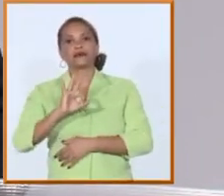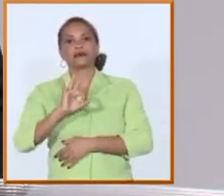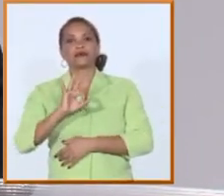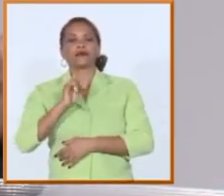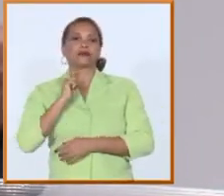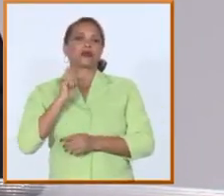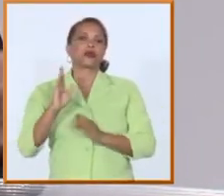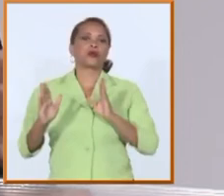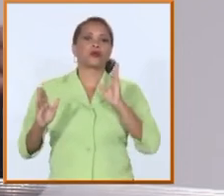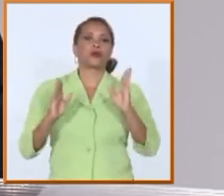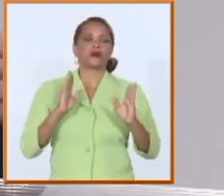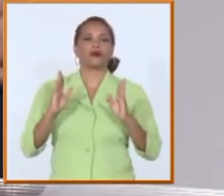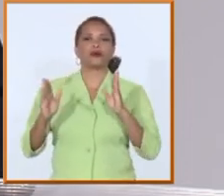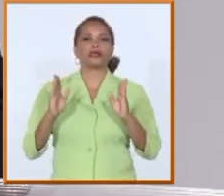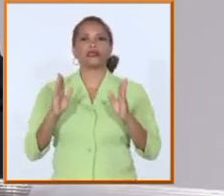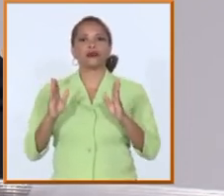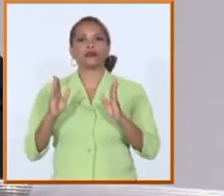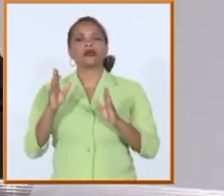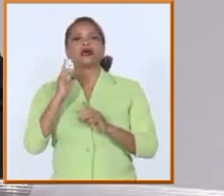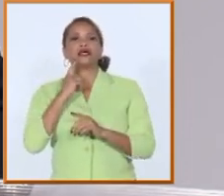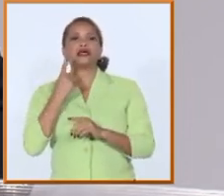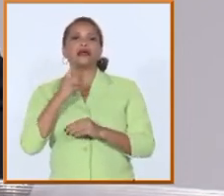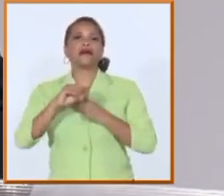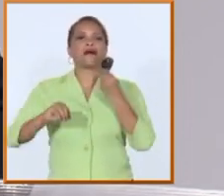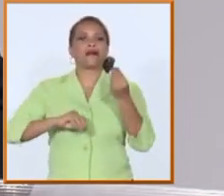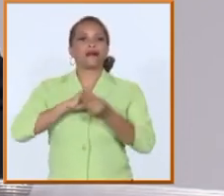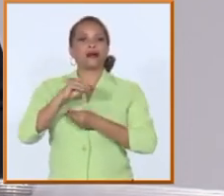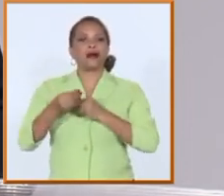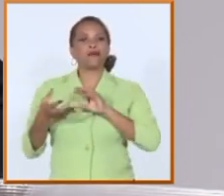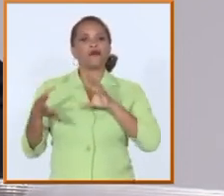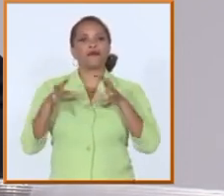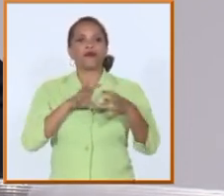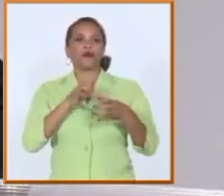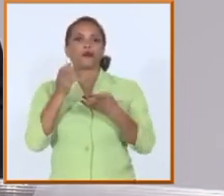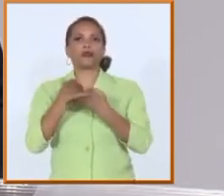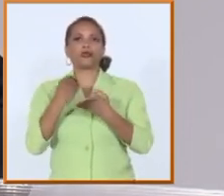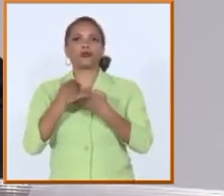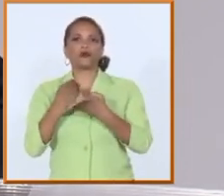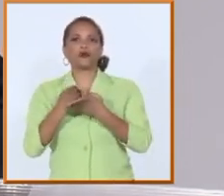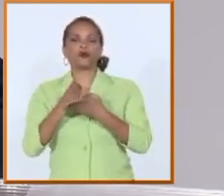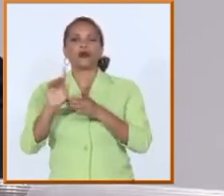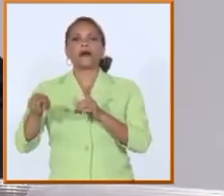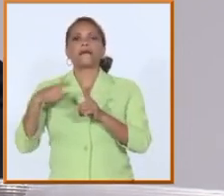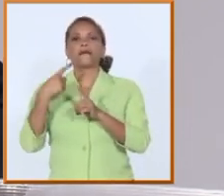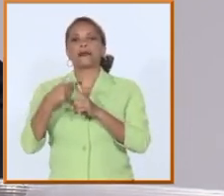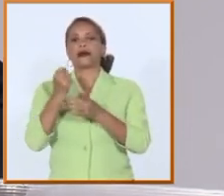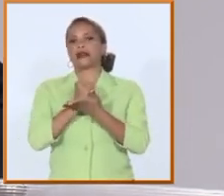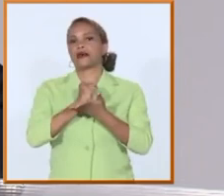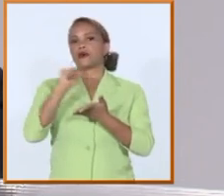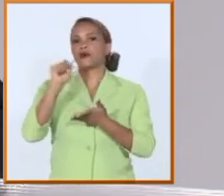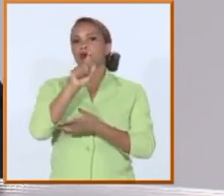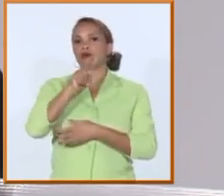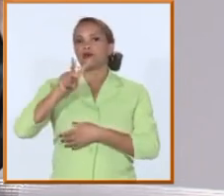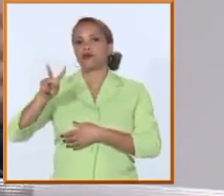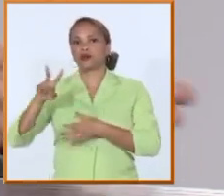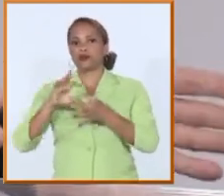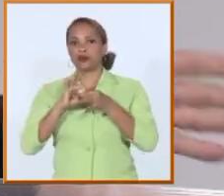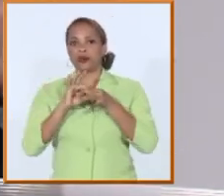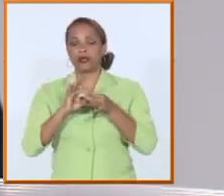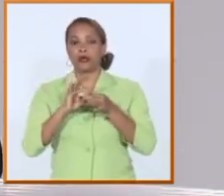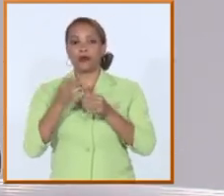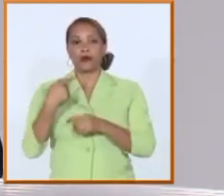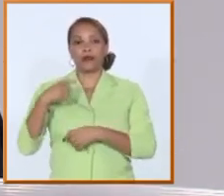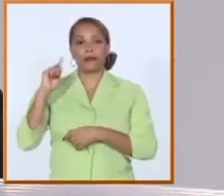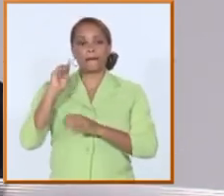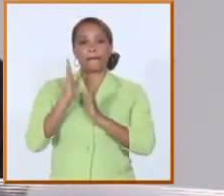el que quiera de acuerdo a la modalidad de estudio que pretenda y a los graduados de 12 grados de este pasado julio entonces